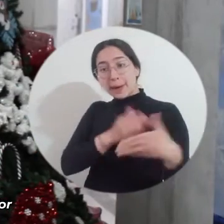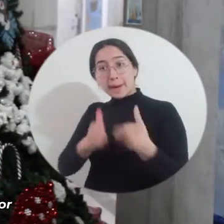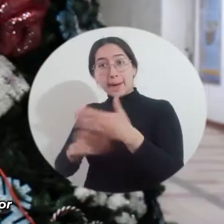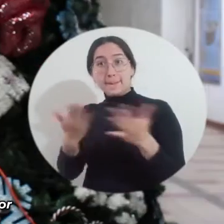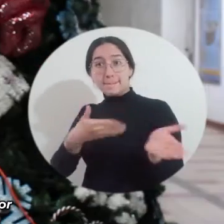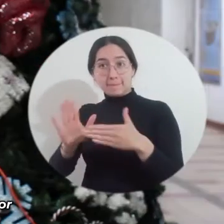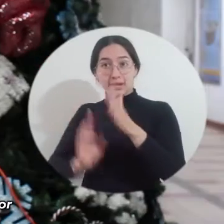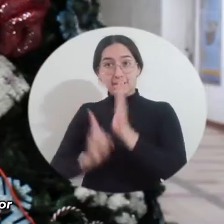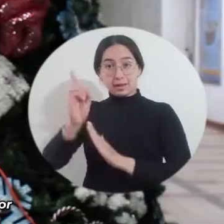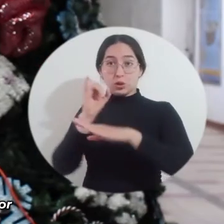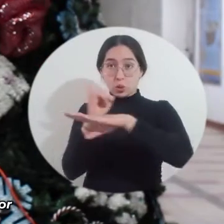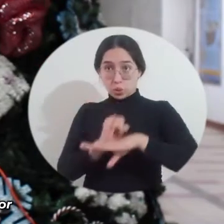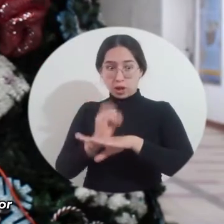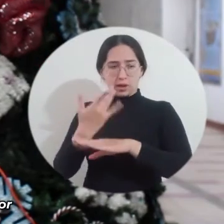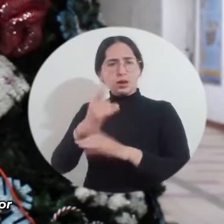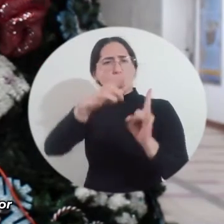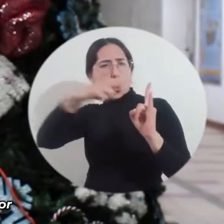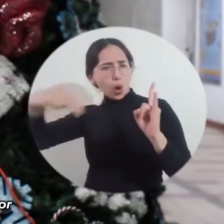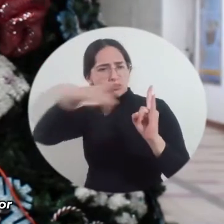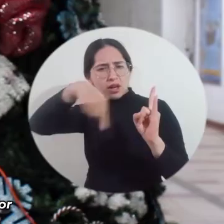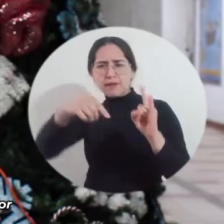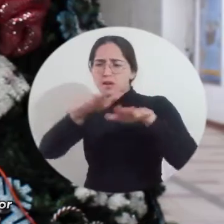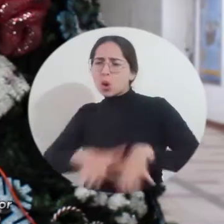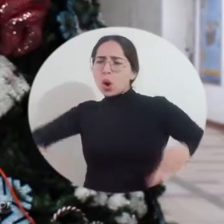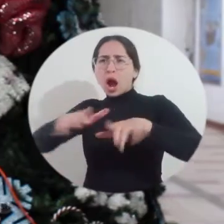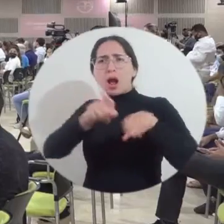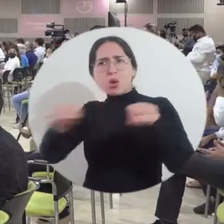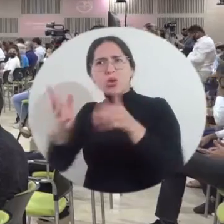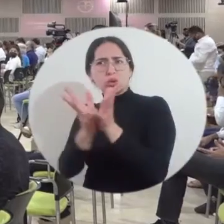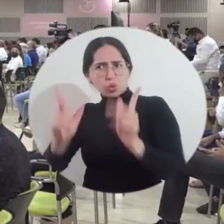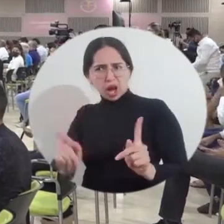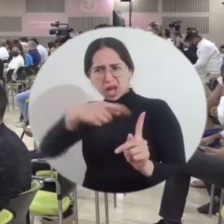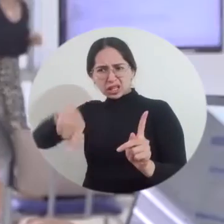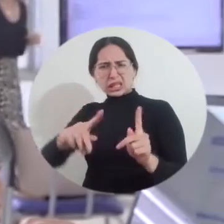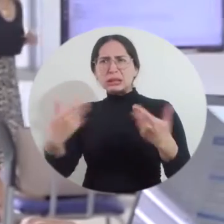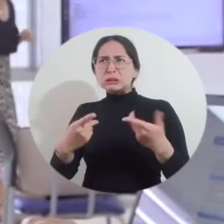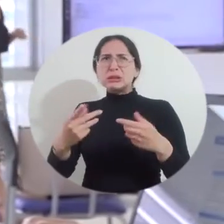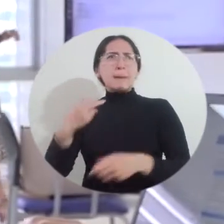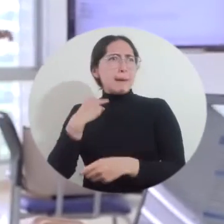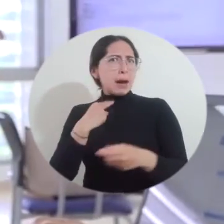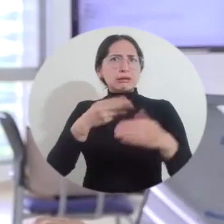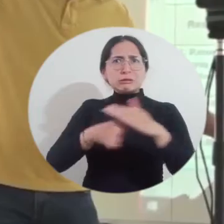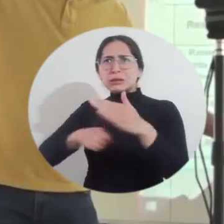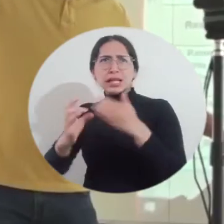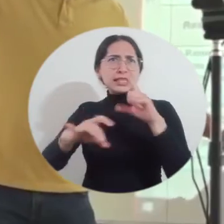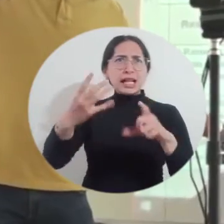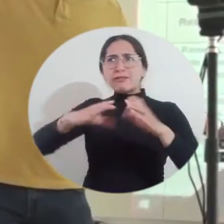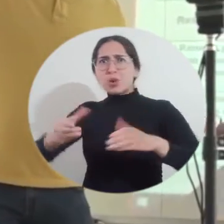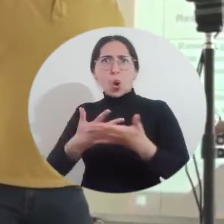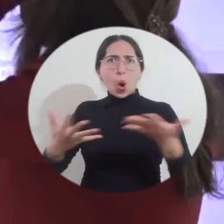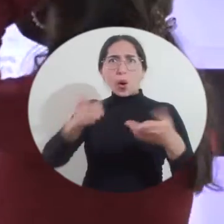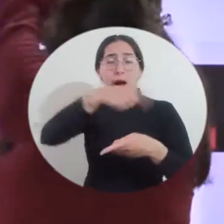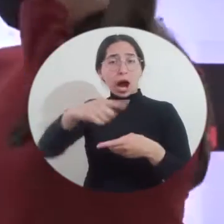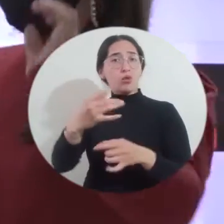institucional. Vemos el compromiso de la institución con el territorio, ya que muchos de estos estudiantes no hubieran podido acceder de manera virtual